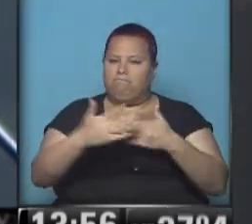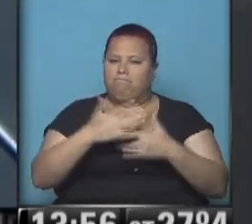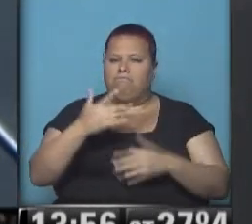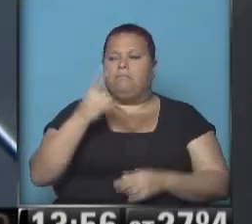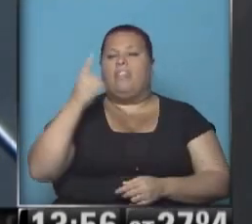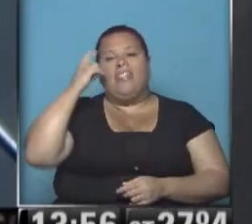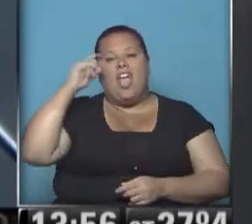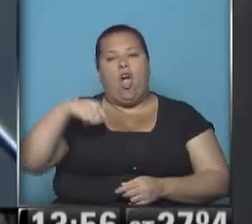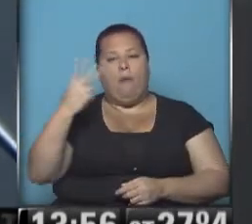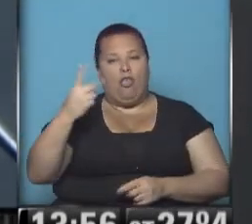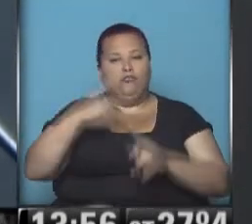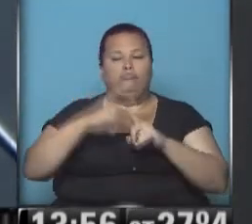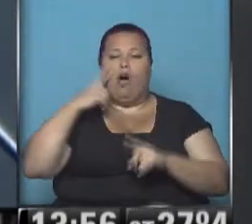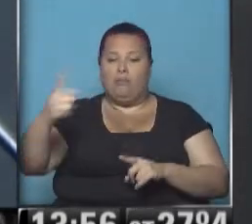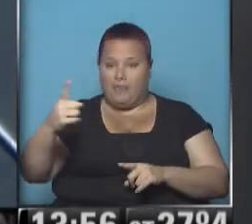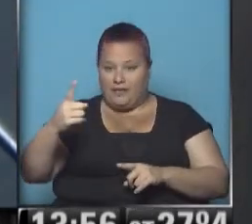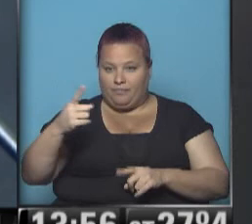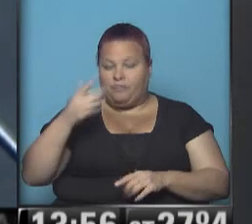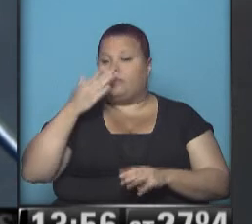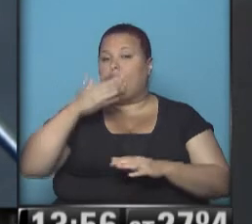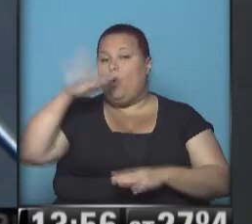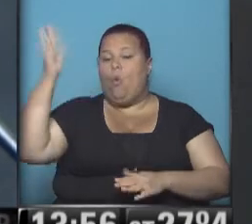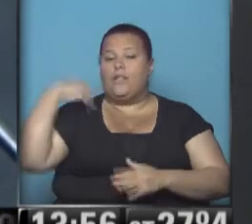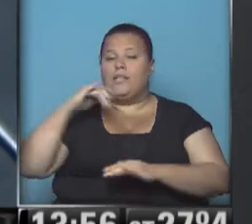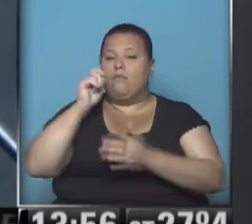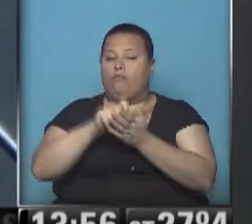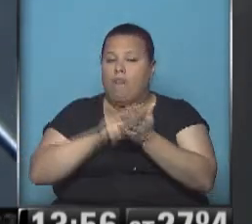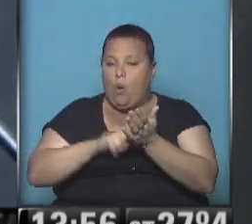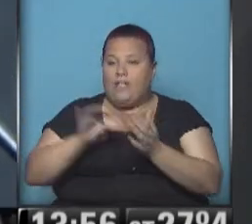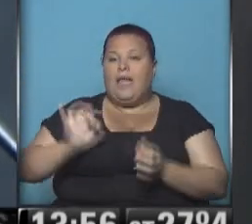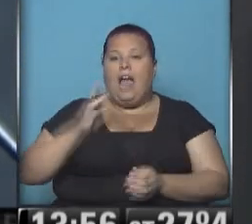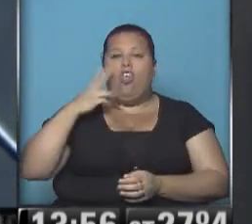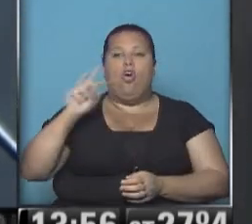al dígito, 10,2 por mil de acuerdo al último reporte del año 2013.